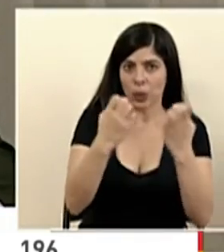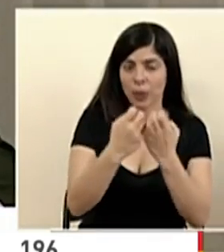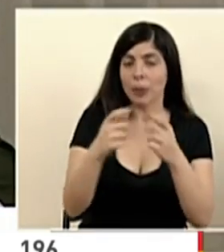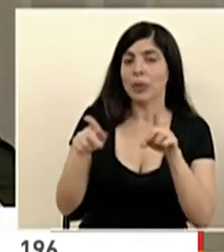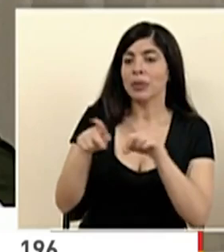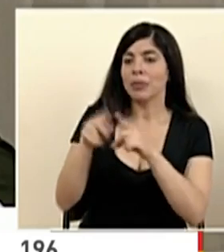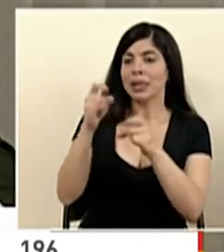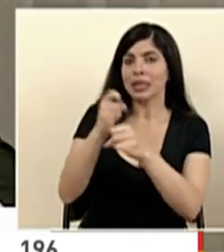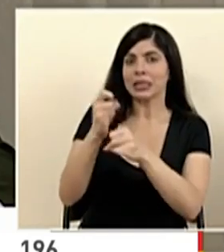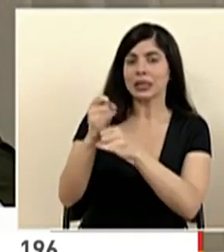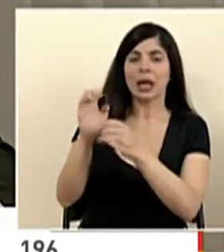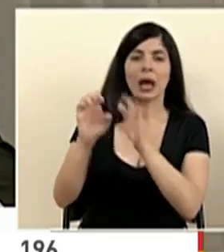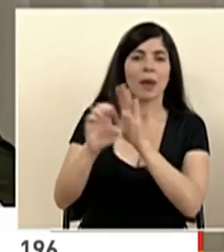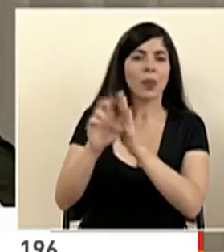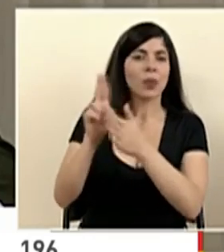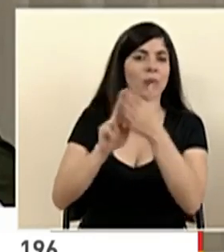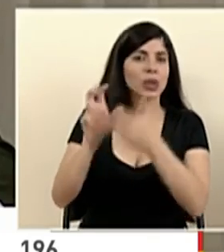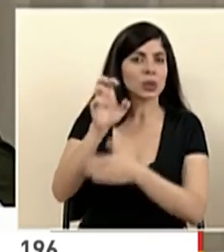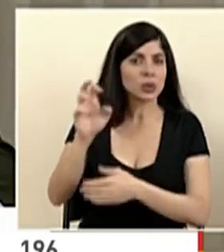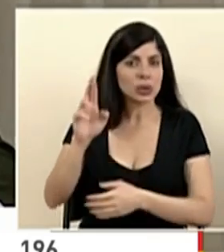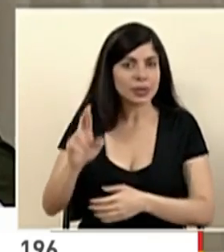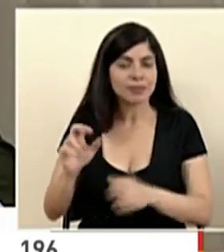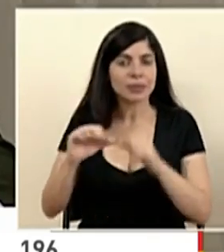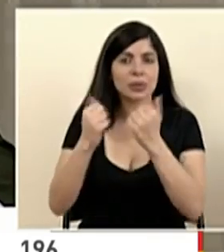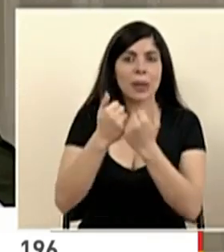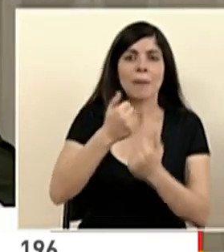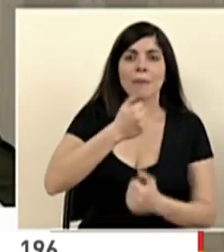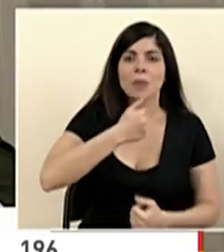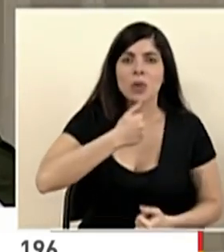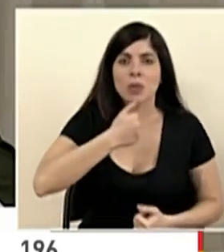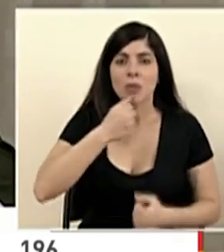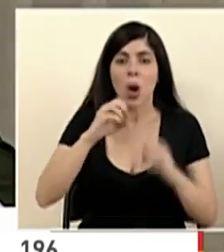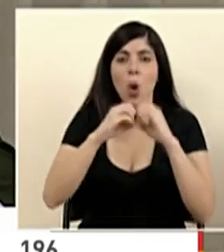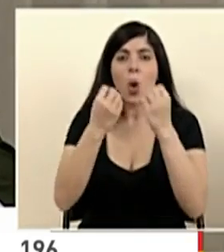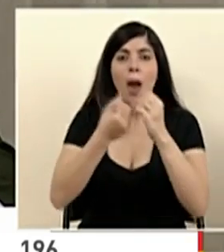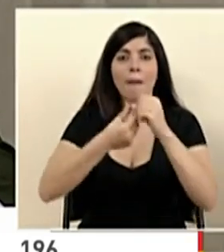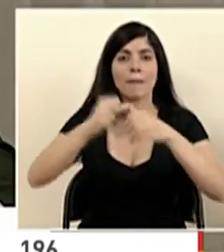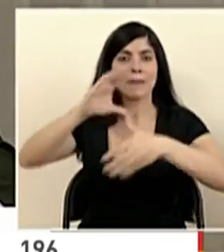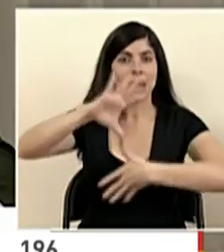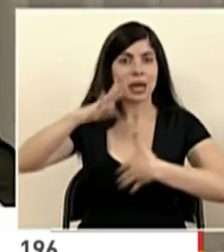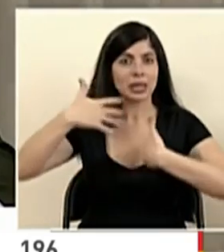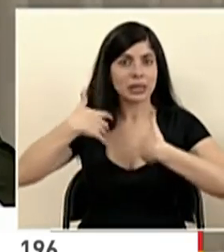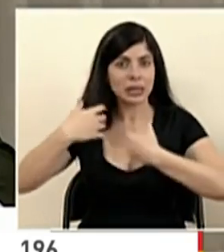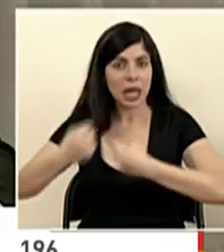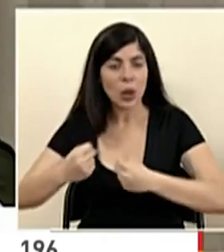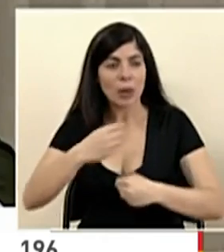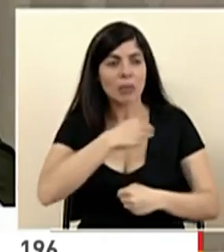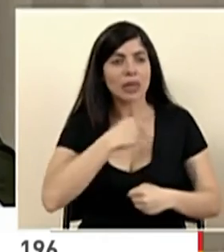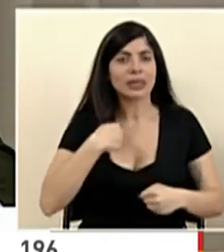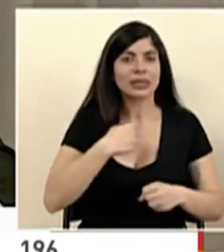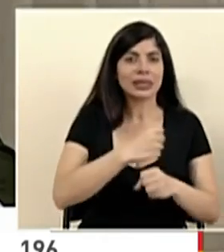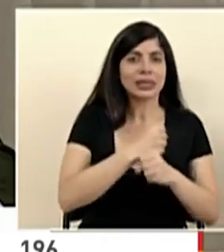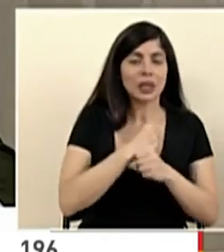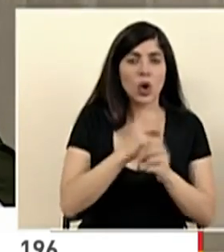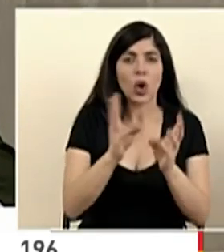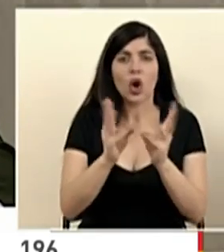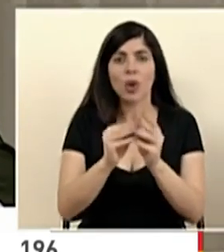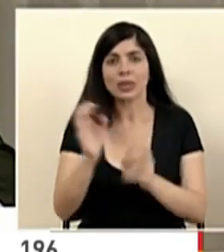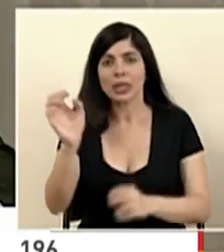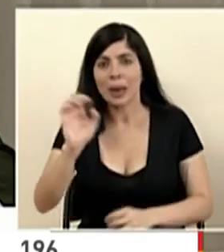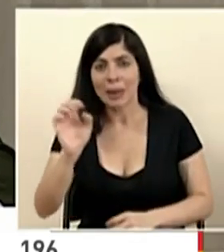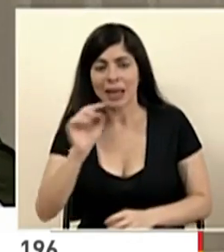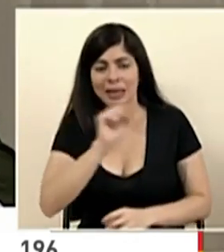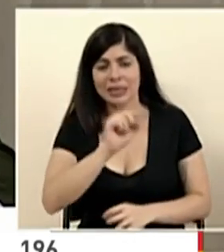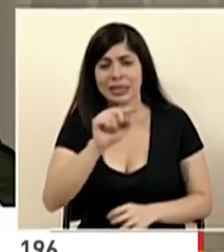equipos de instituciones como la UCR, el sector privado, la Organización Panamericana de la Salud, Ministerio de Seguridad, Comisión de Emergencias